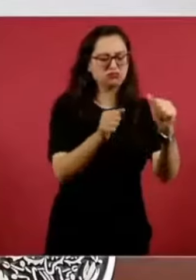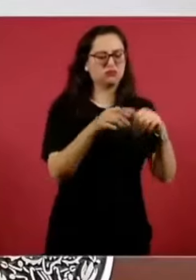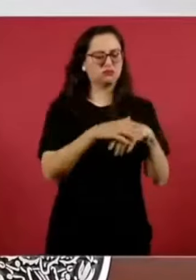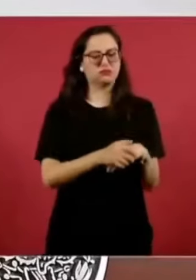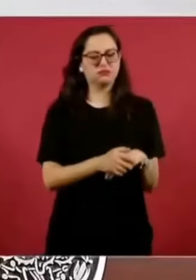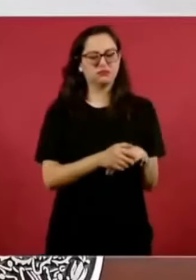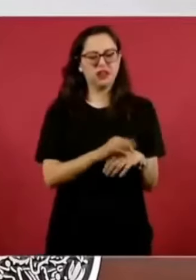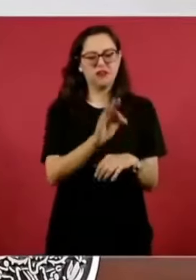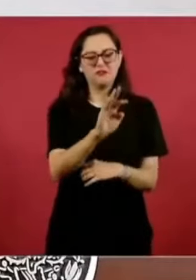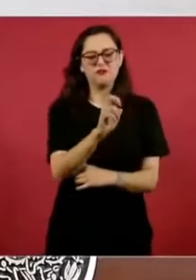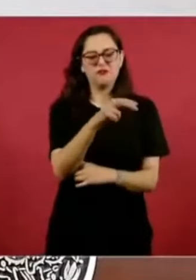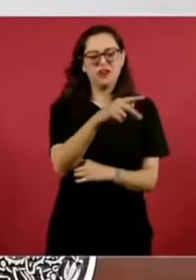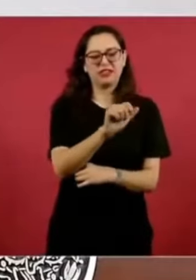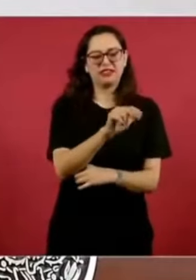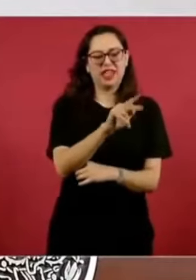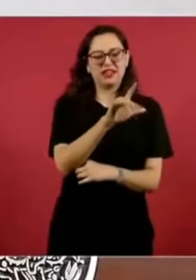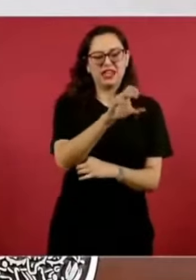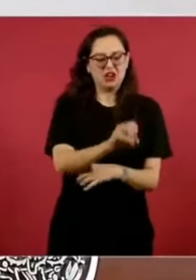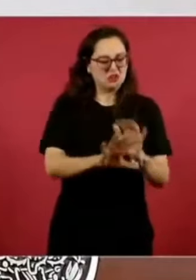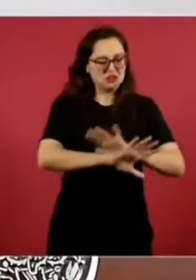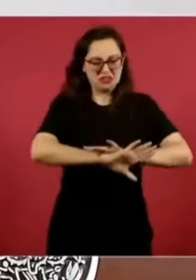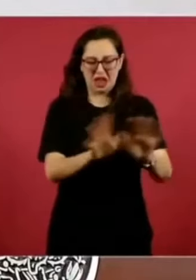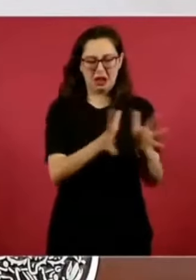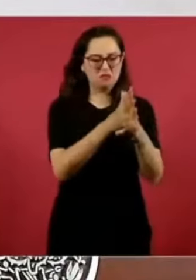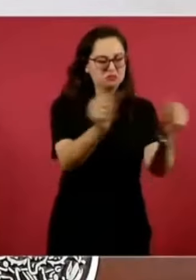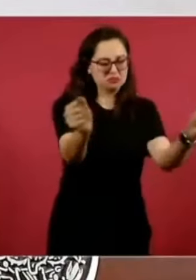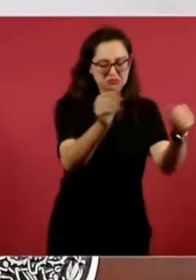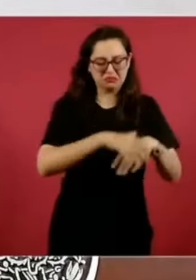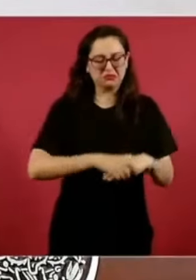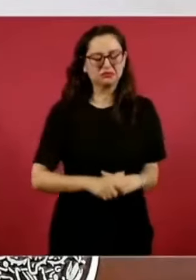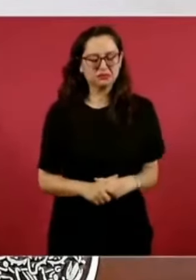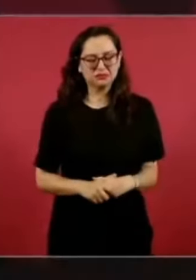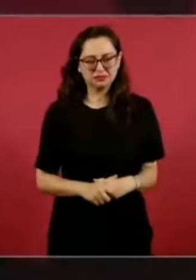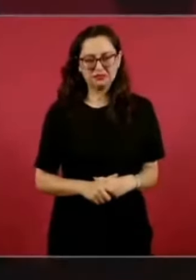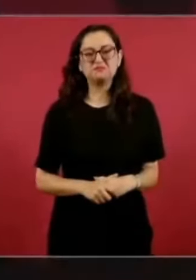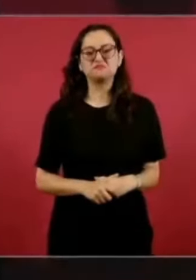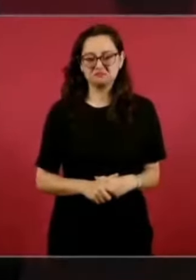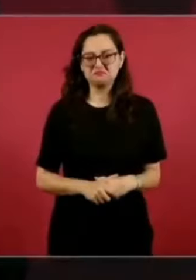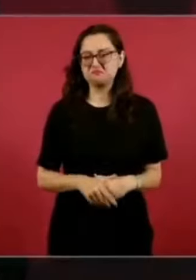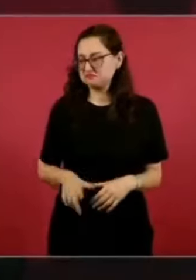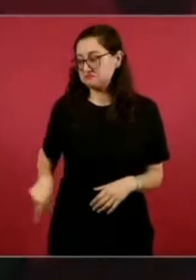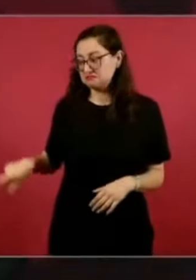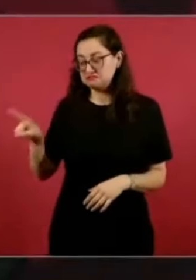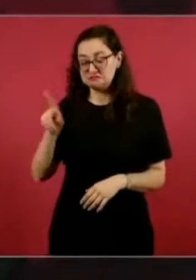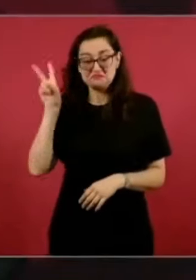adicción?